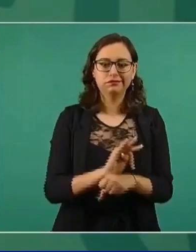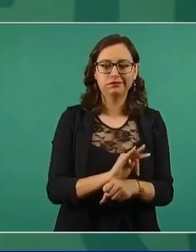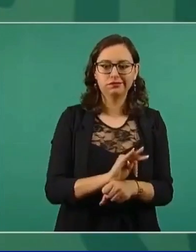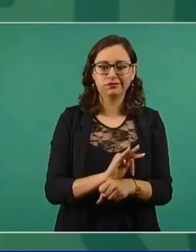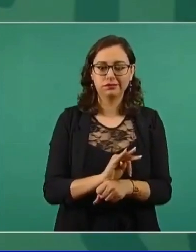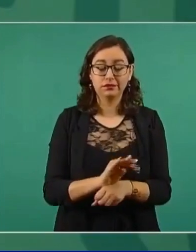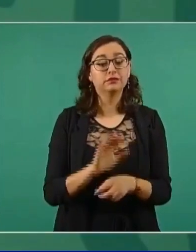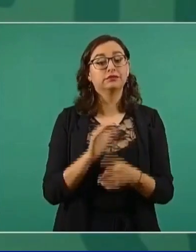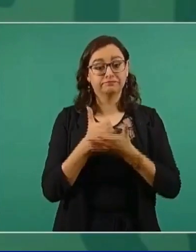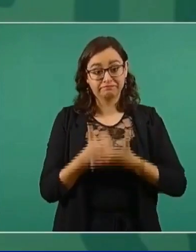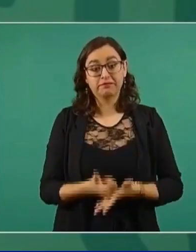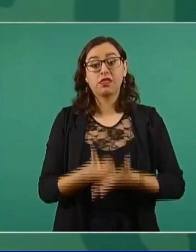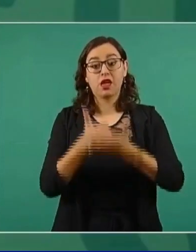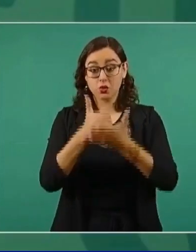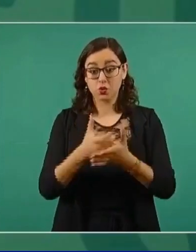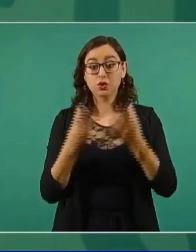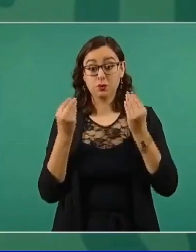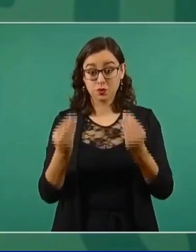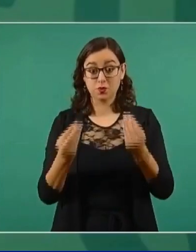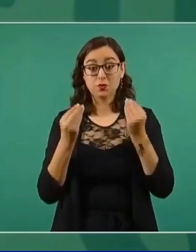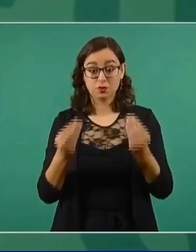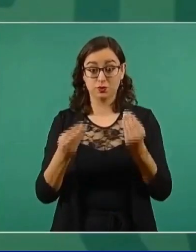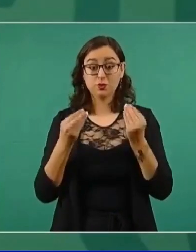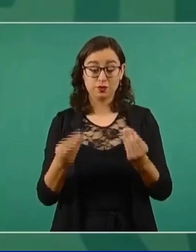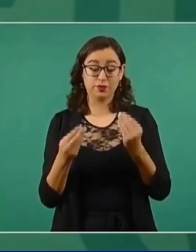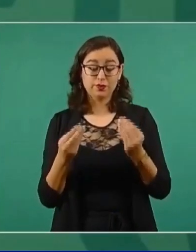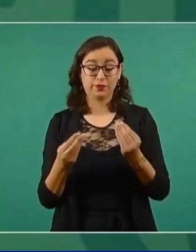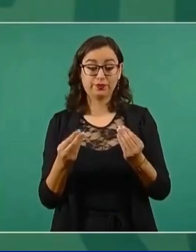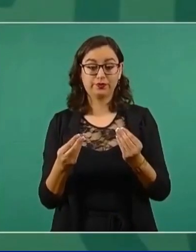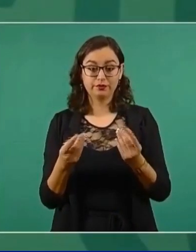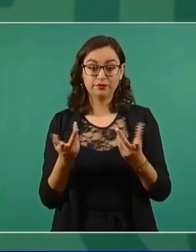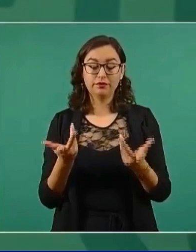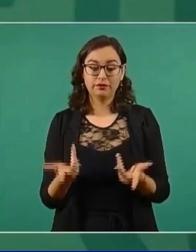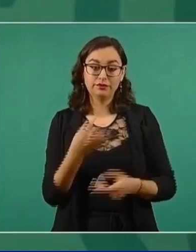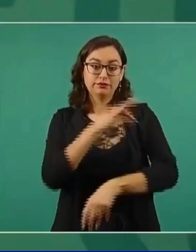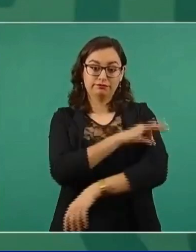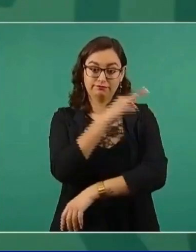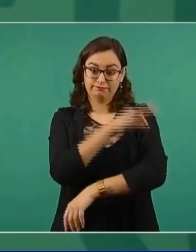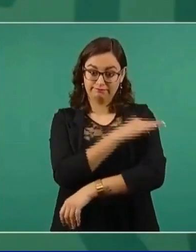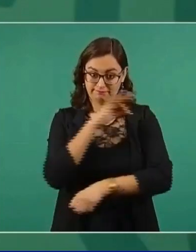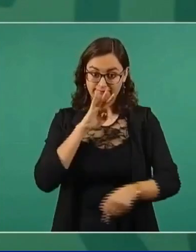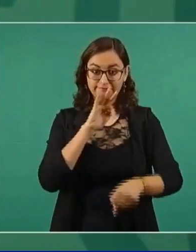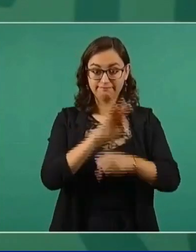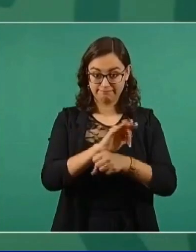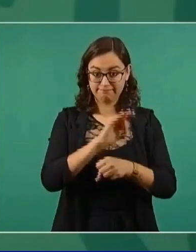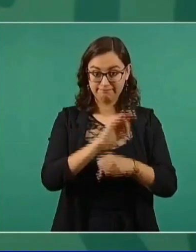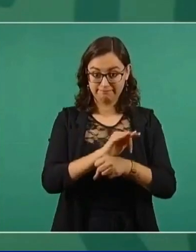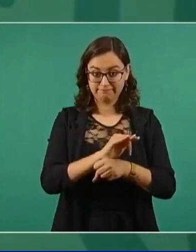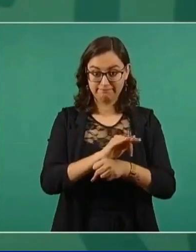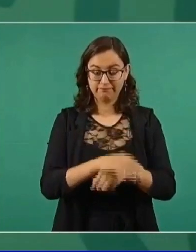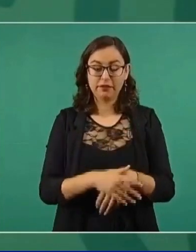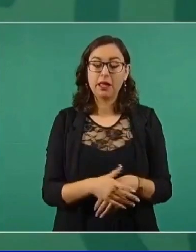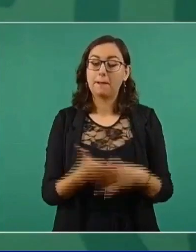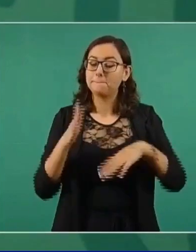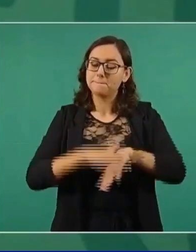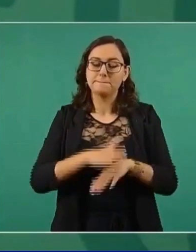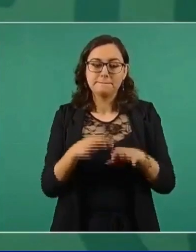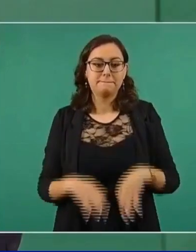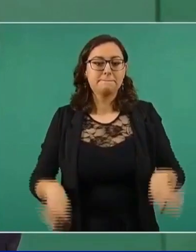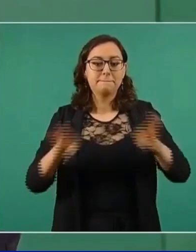sí ayuda mucho el vacunarnos, sobre todo la gente mayor.